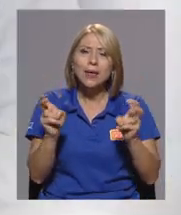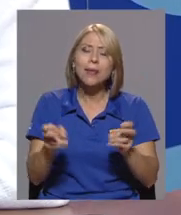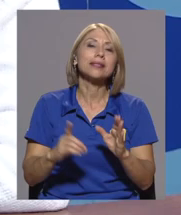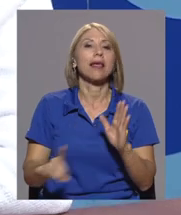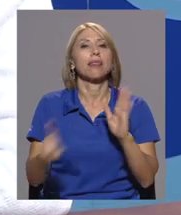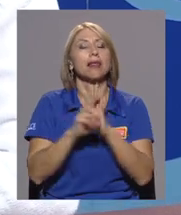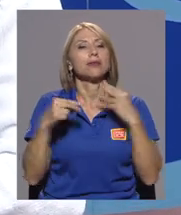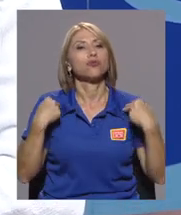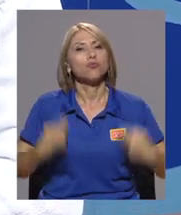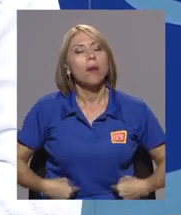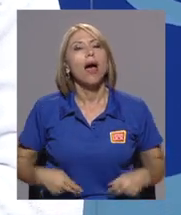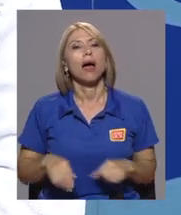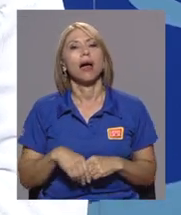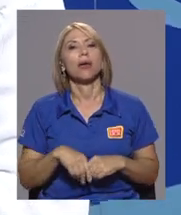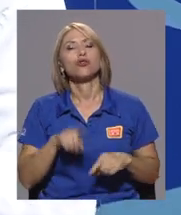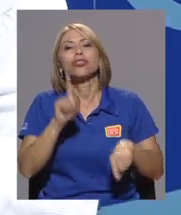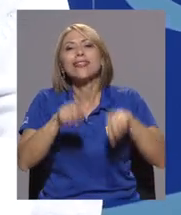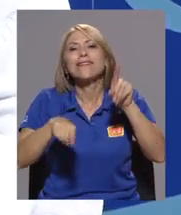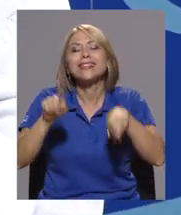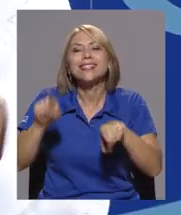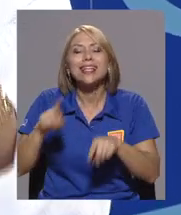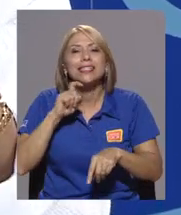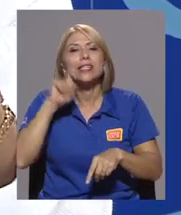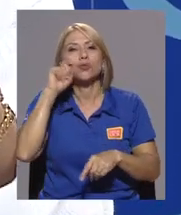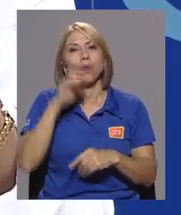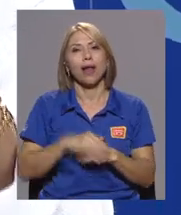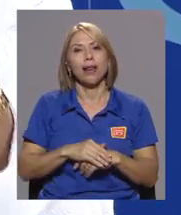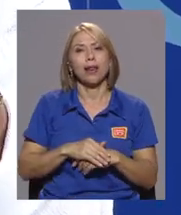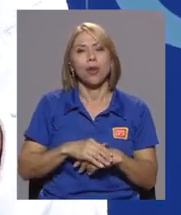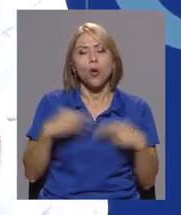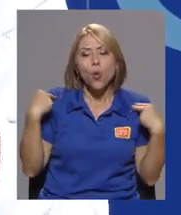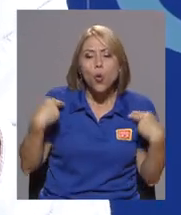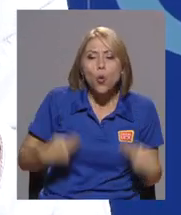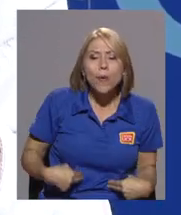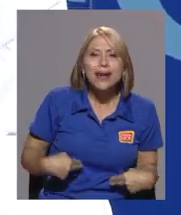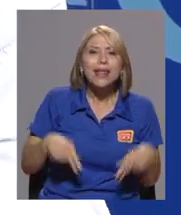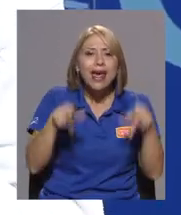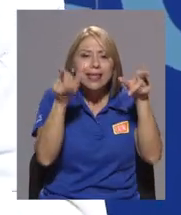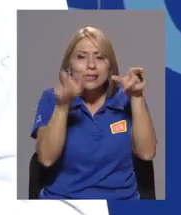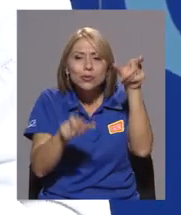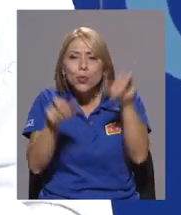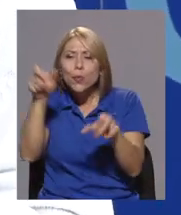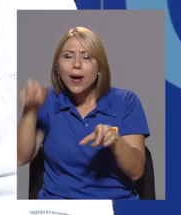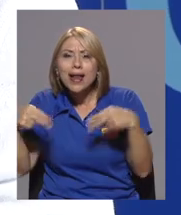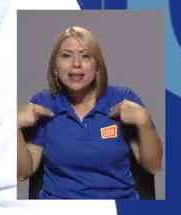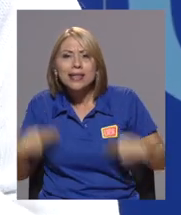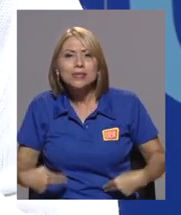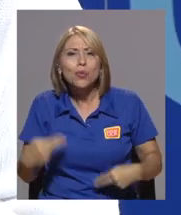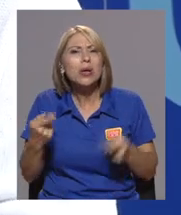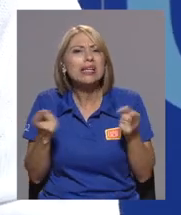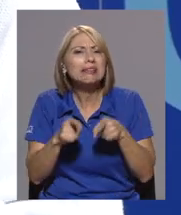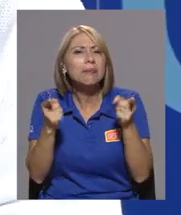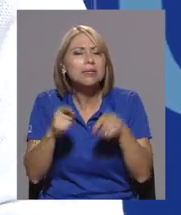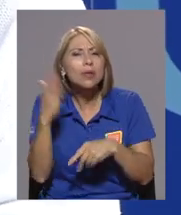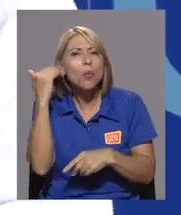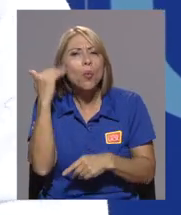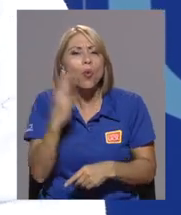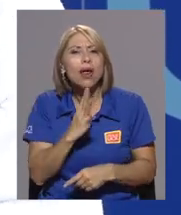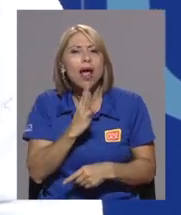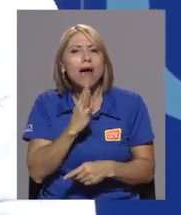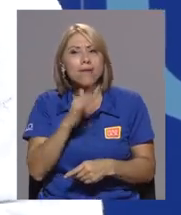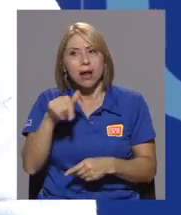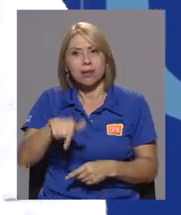dos años, por lo menos, pareciera, estos temas, derechos humanos, diversidad sexual, humanidades, el humanismo,